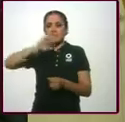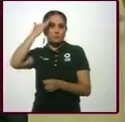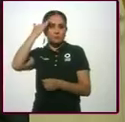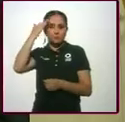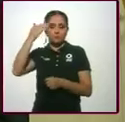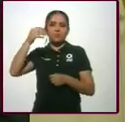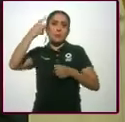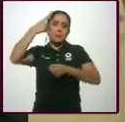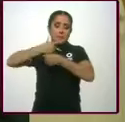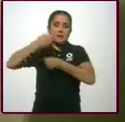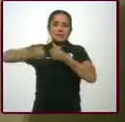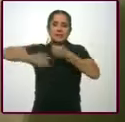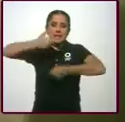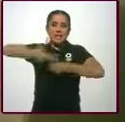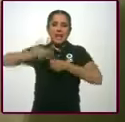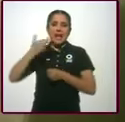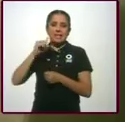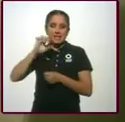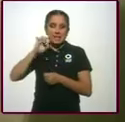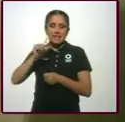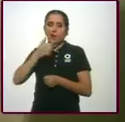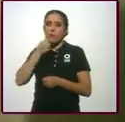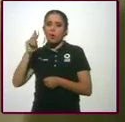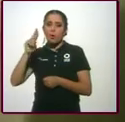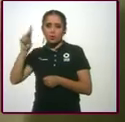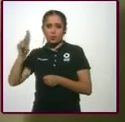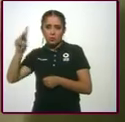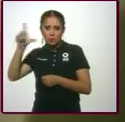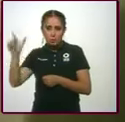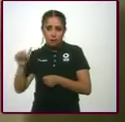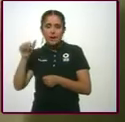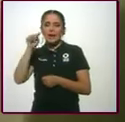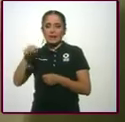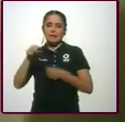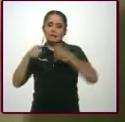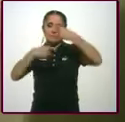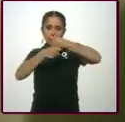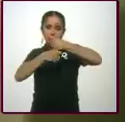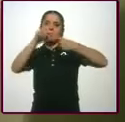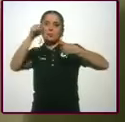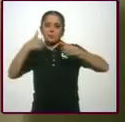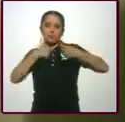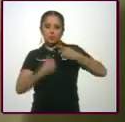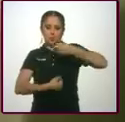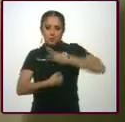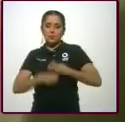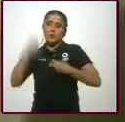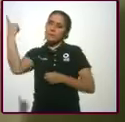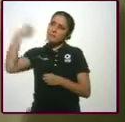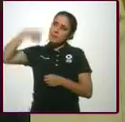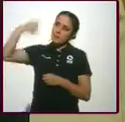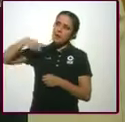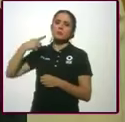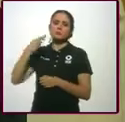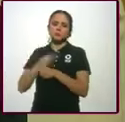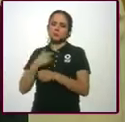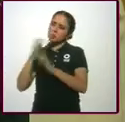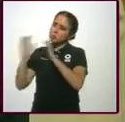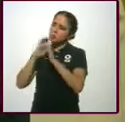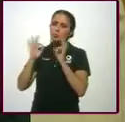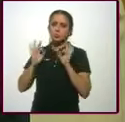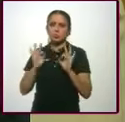el secretario de Hacienda, el doctor Carlos Urzúa, con el cual tenemos muy buena relación y excelente entendimiento. A ver,